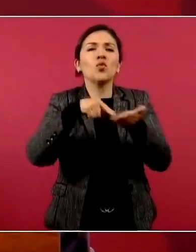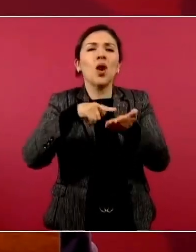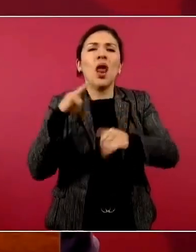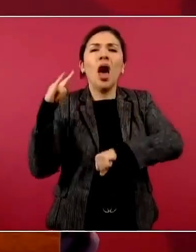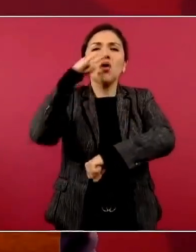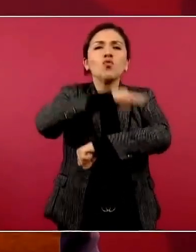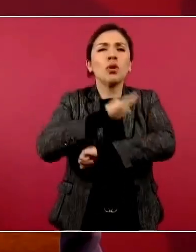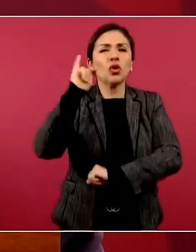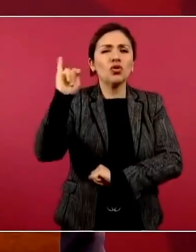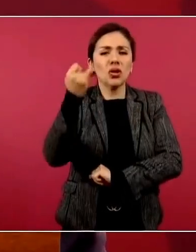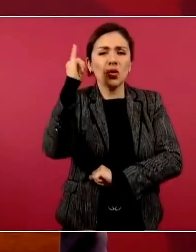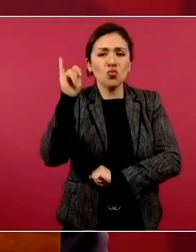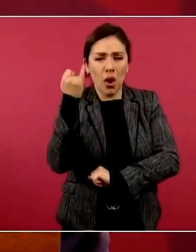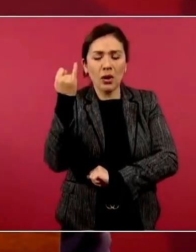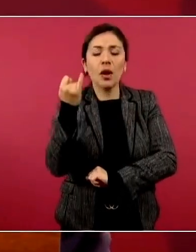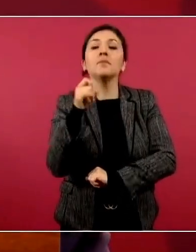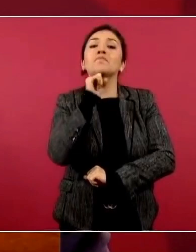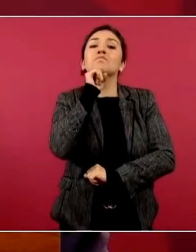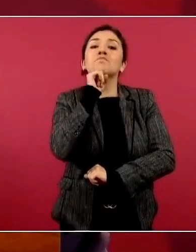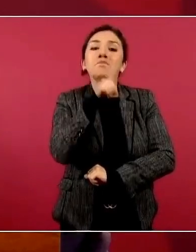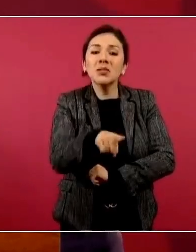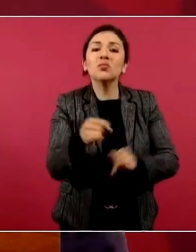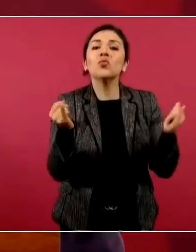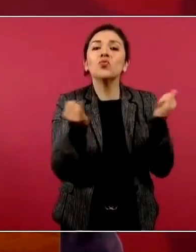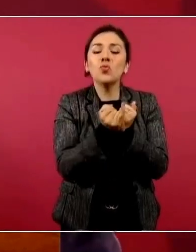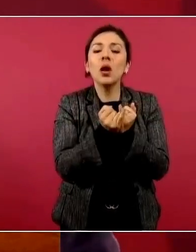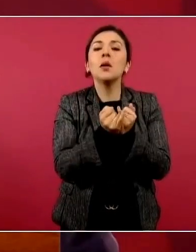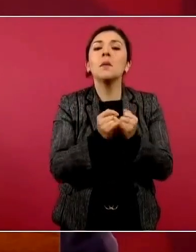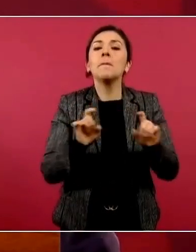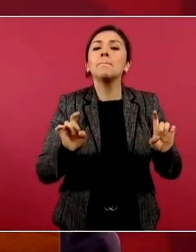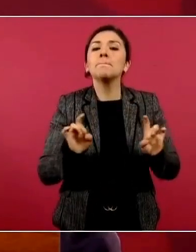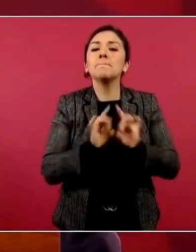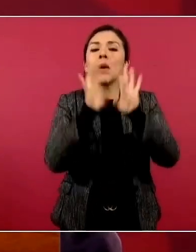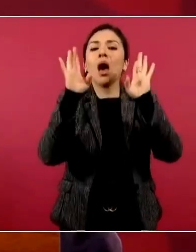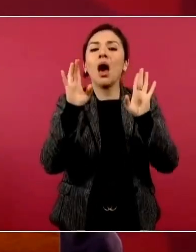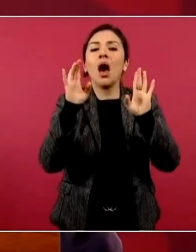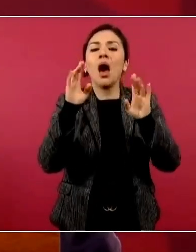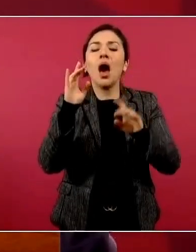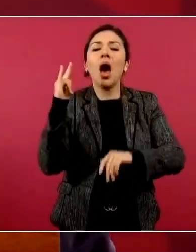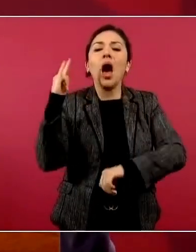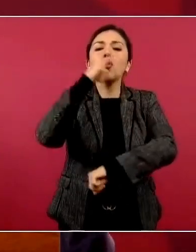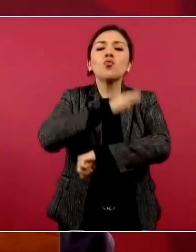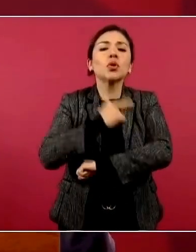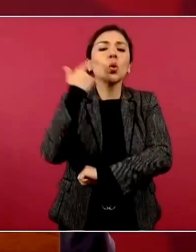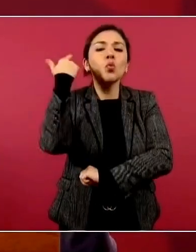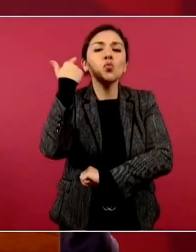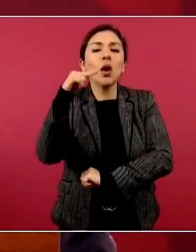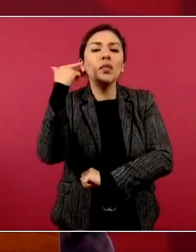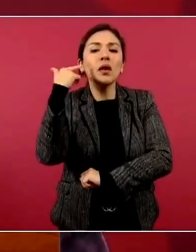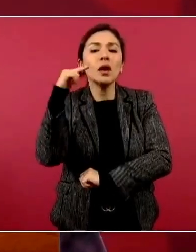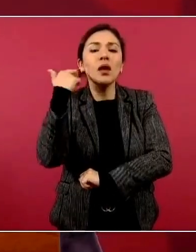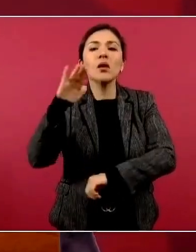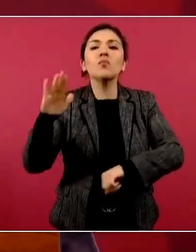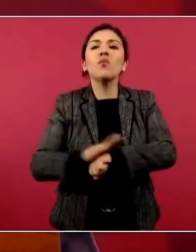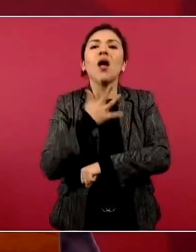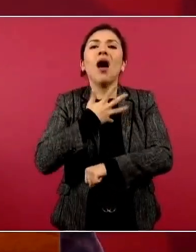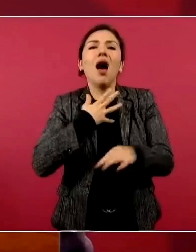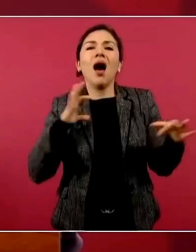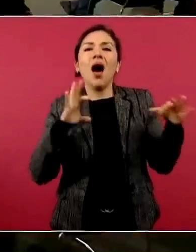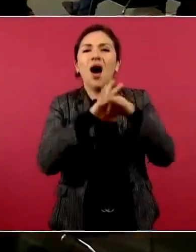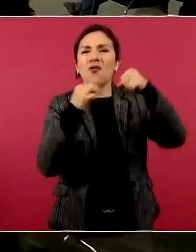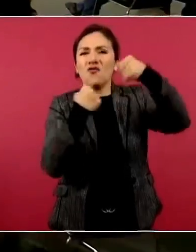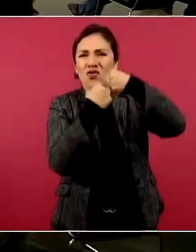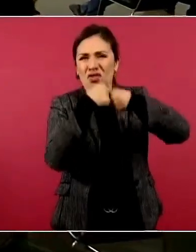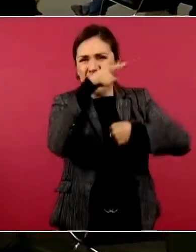Tijuana, que también de manera colateral hubo incidencia con el aeropuerto de Guadalajara por las conexiones que se hacen entre esas rutas.